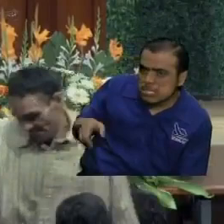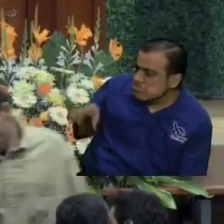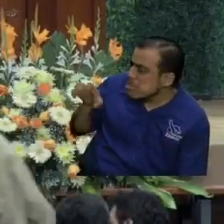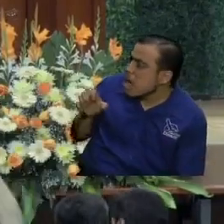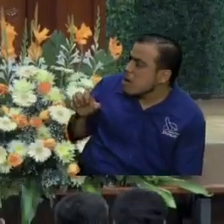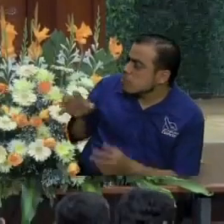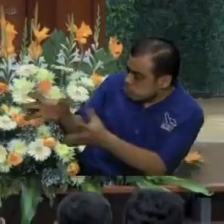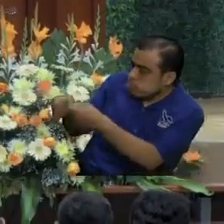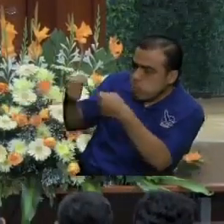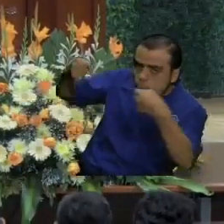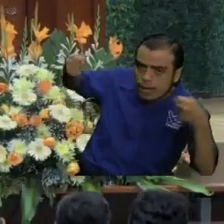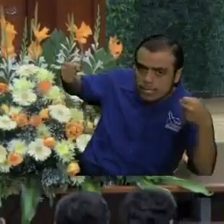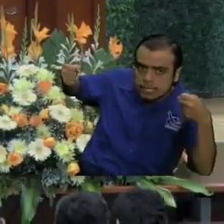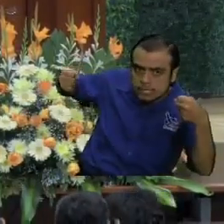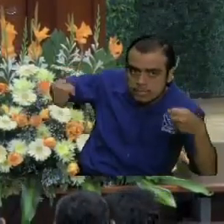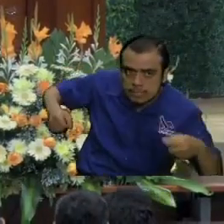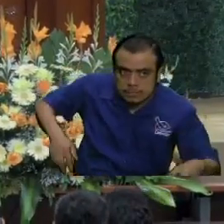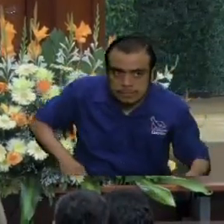usted es puerta